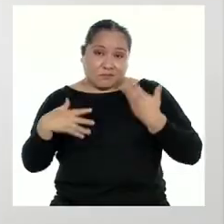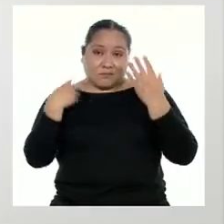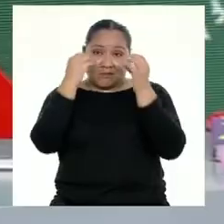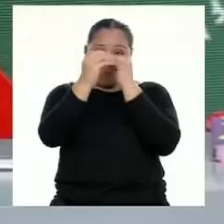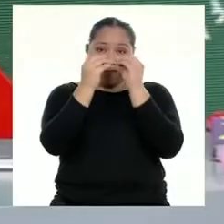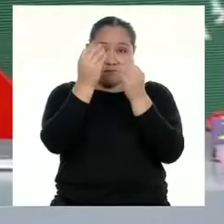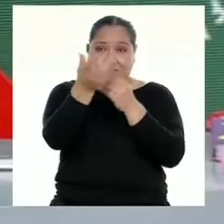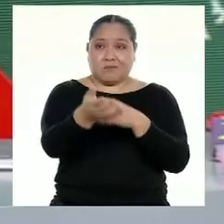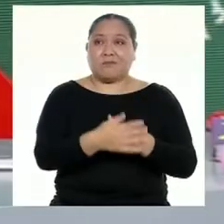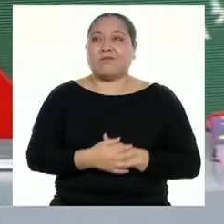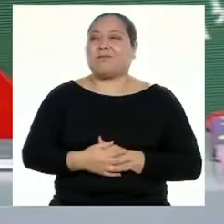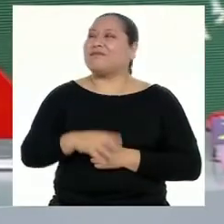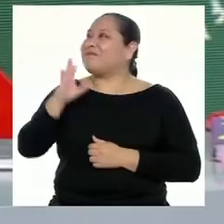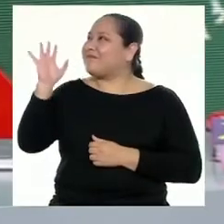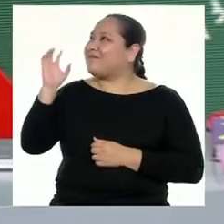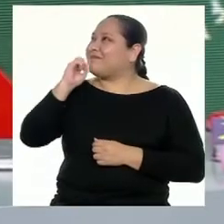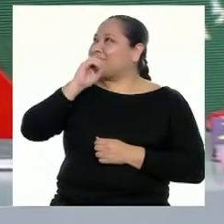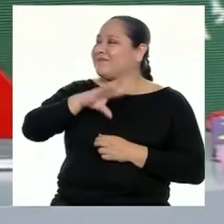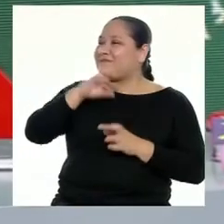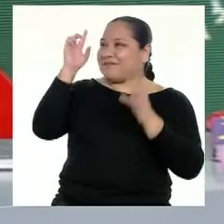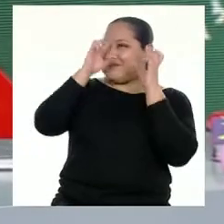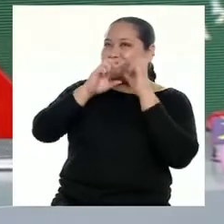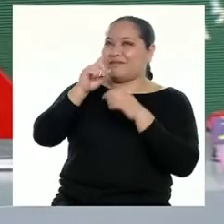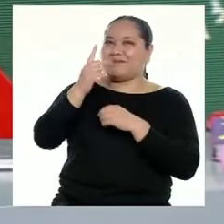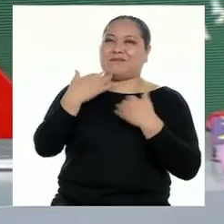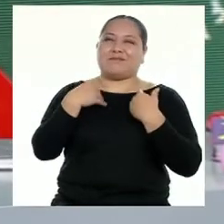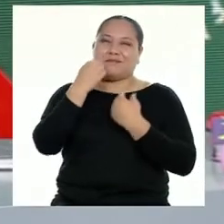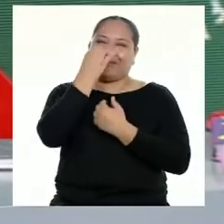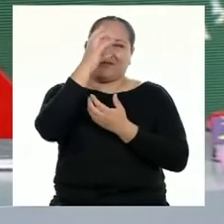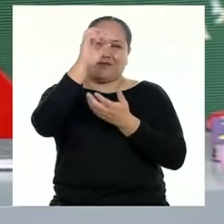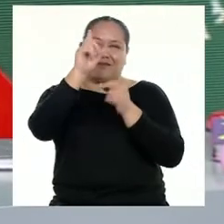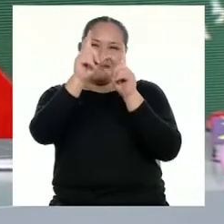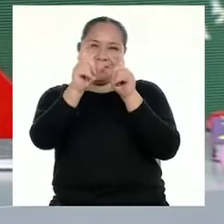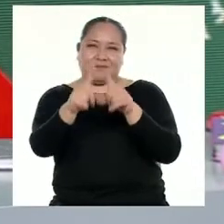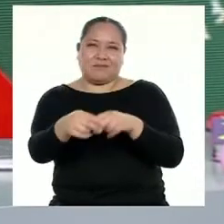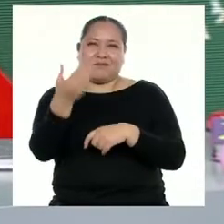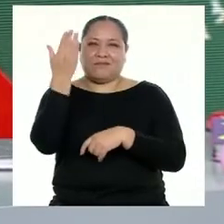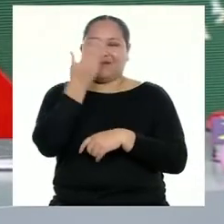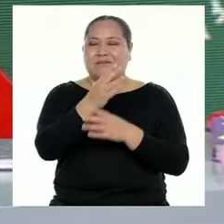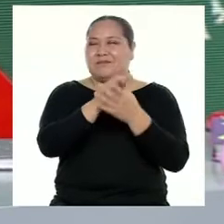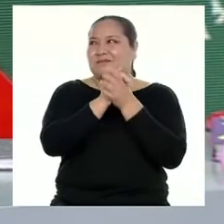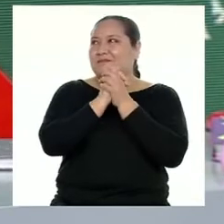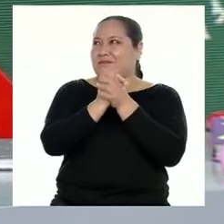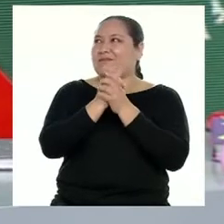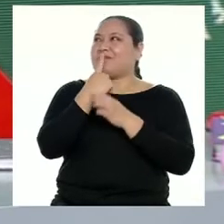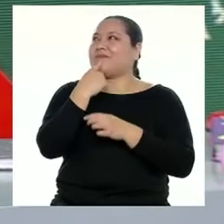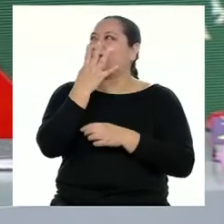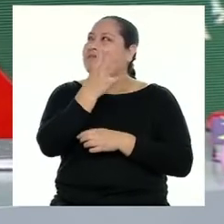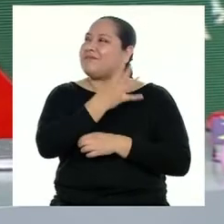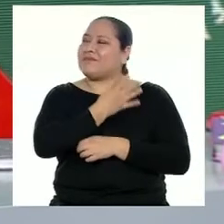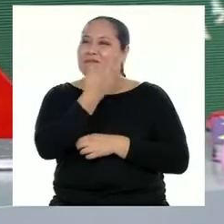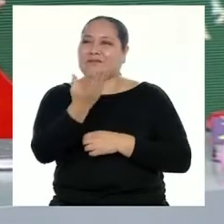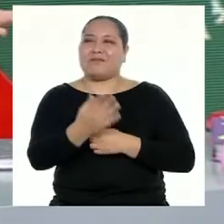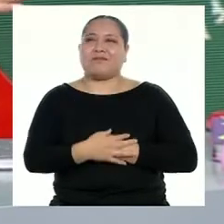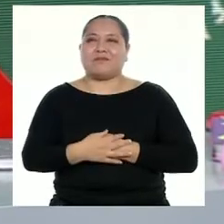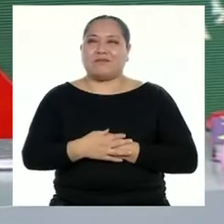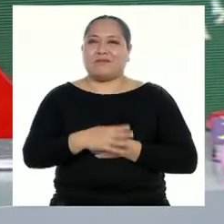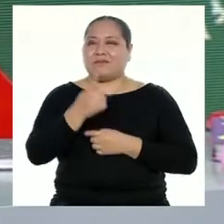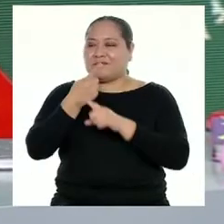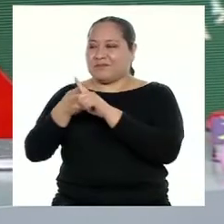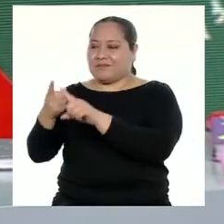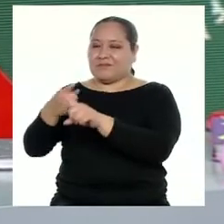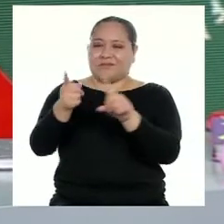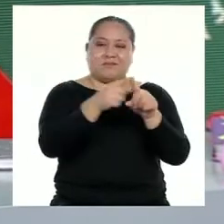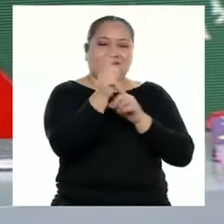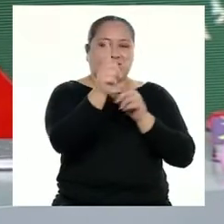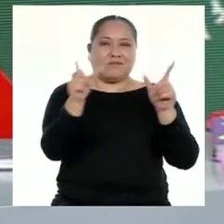resolverlas. Y hablando de dudas justo tenemos algunas preguntas de parte de nuestras amigas y amigos del cuarto de secundaria desde distintas